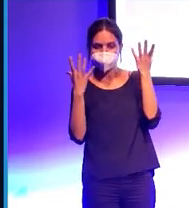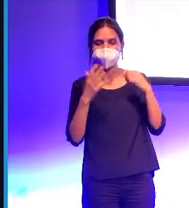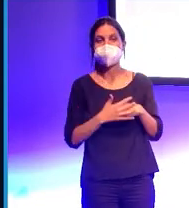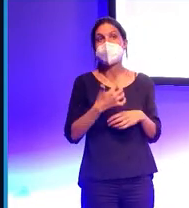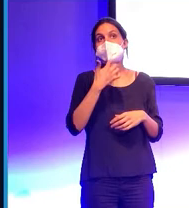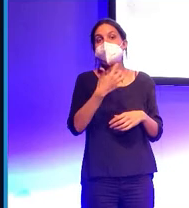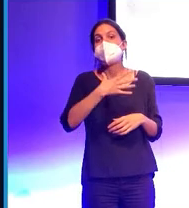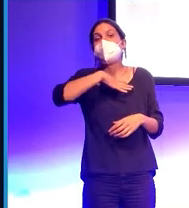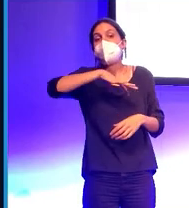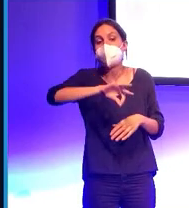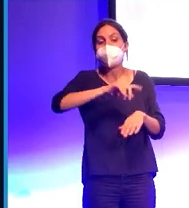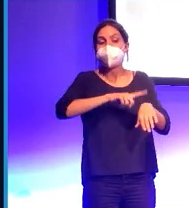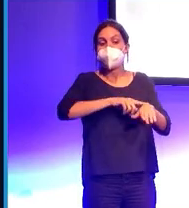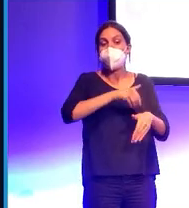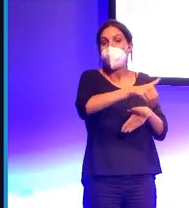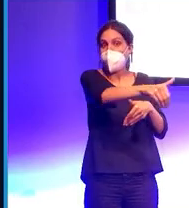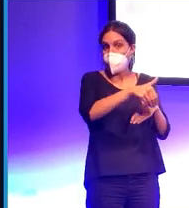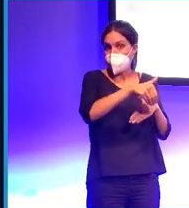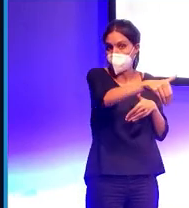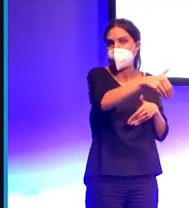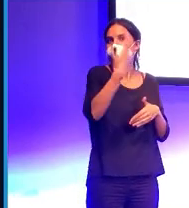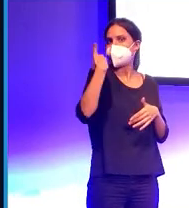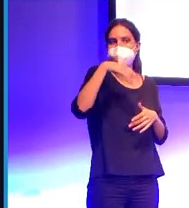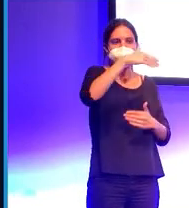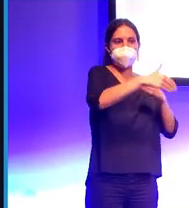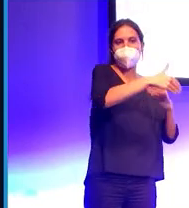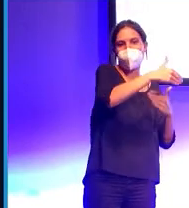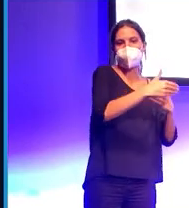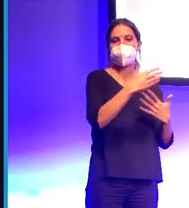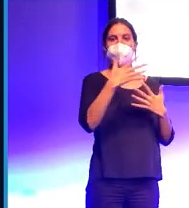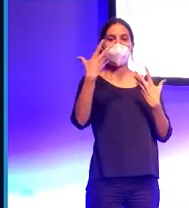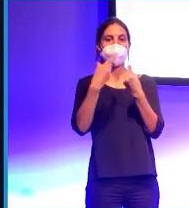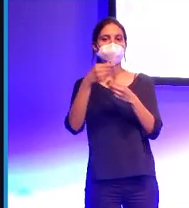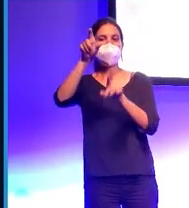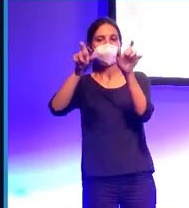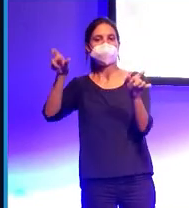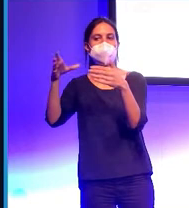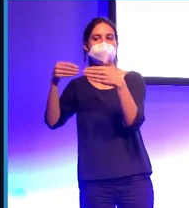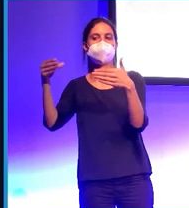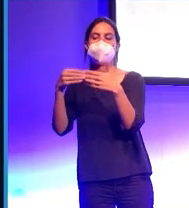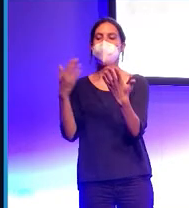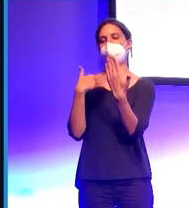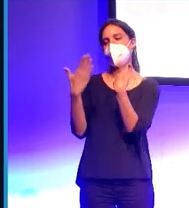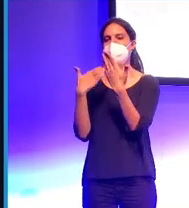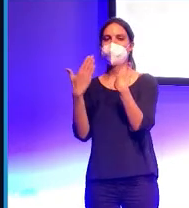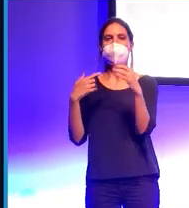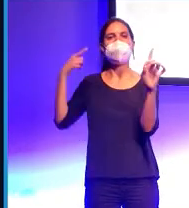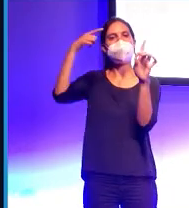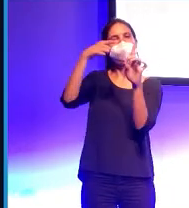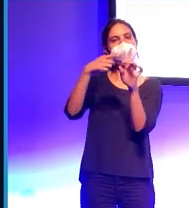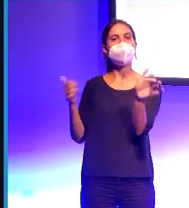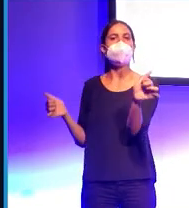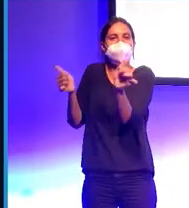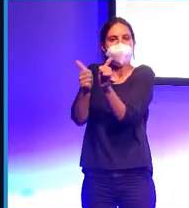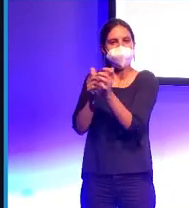dentro de un tiempo puedan conseguir que el robot mantenga una conversación con los usuarios para ayudar a que se sientan más acompañados. O realmente